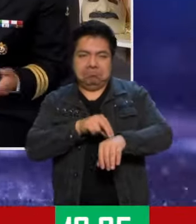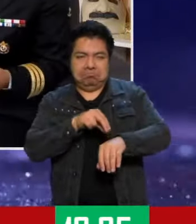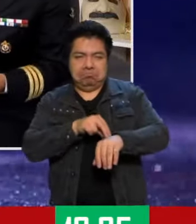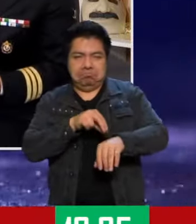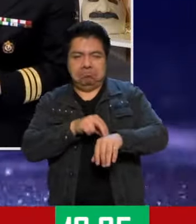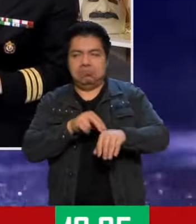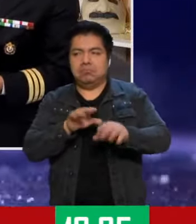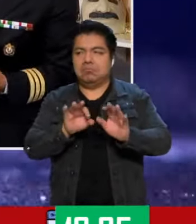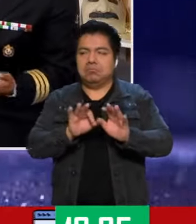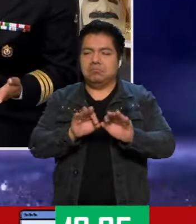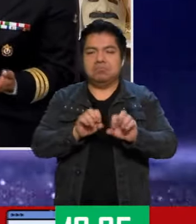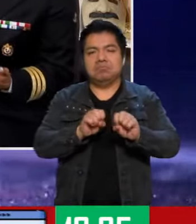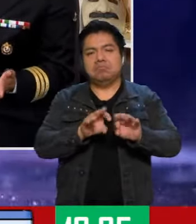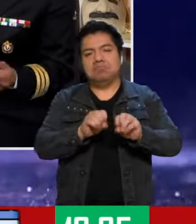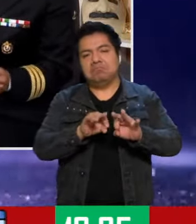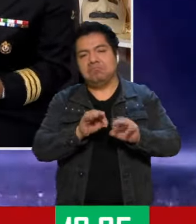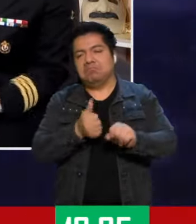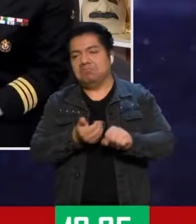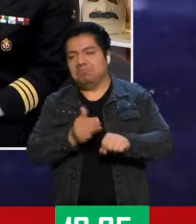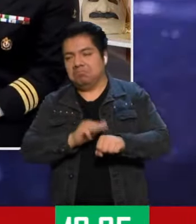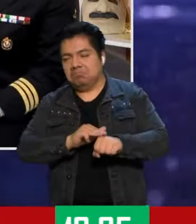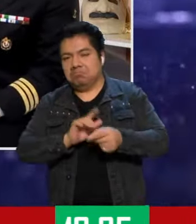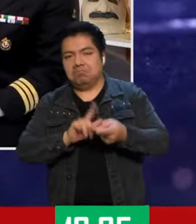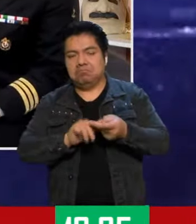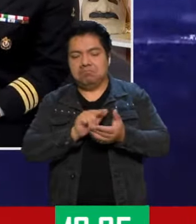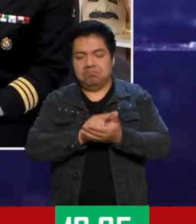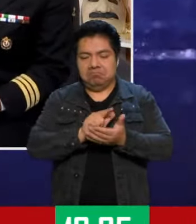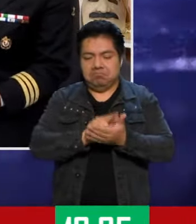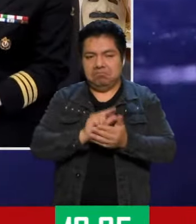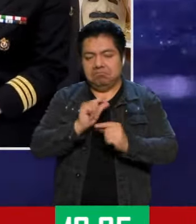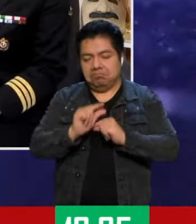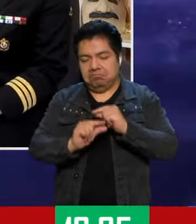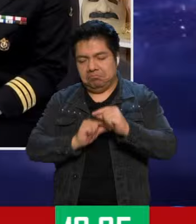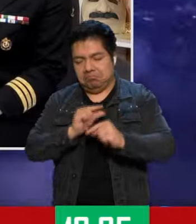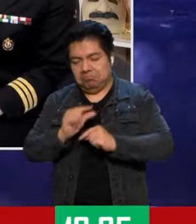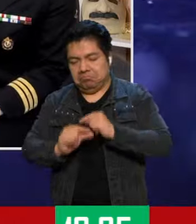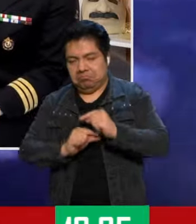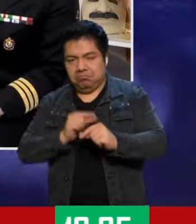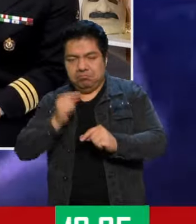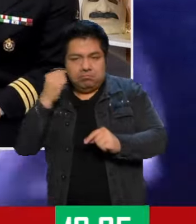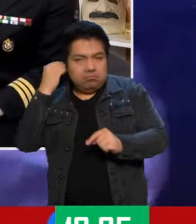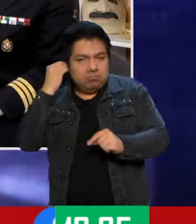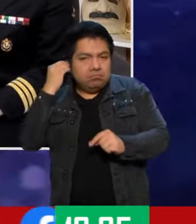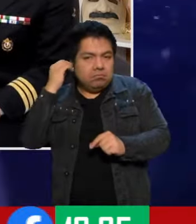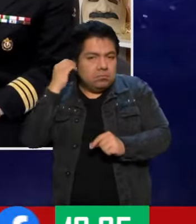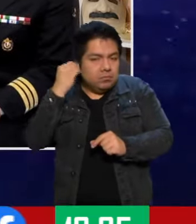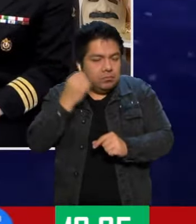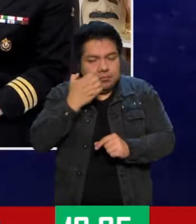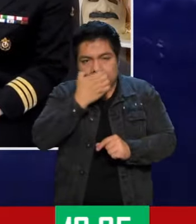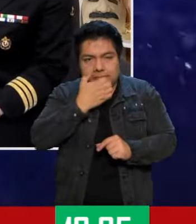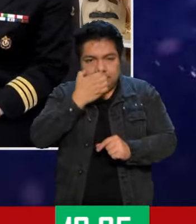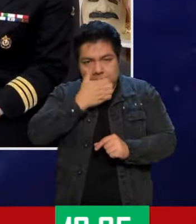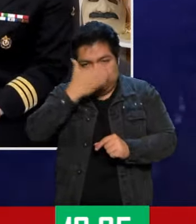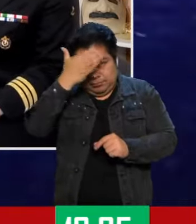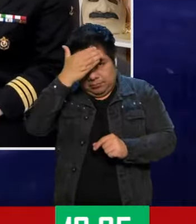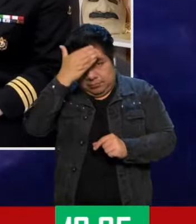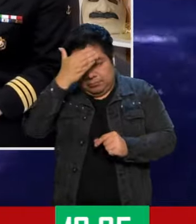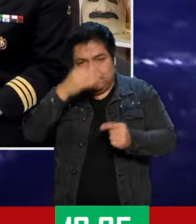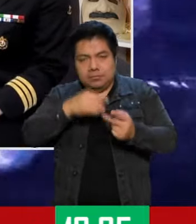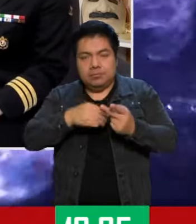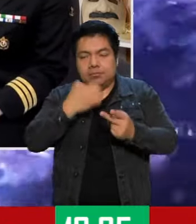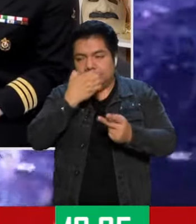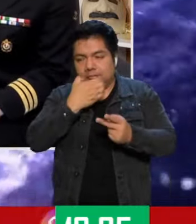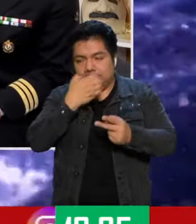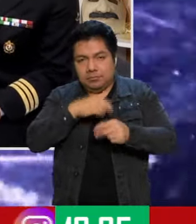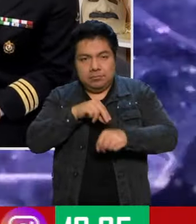oficina, de limpieza. Sanidad. Así poco a poquito fueron abriendo su paso. creciendo, fue la escuela de enfermería, su creación, escuela médico,